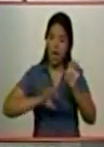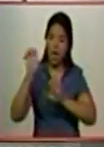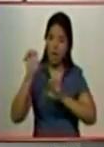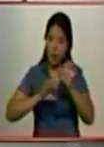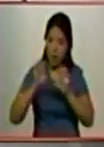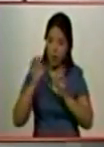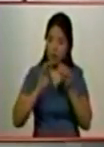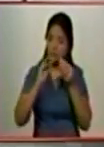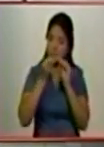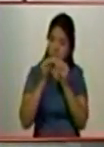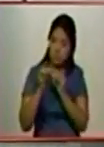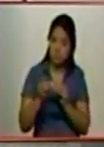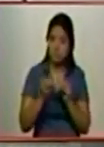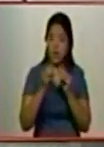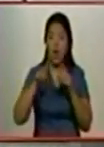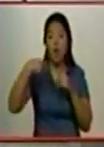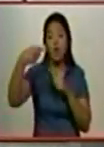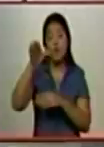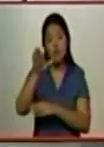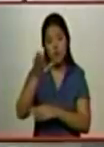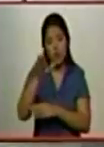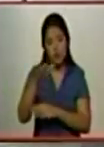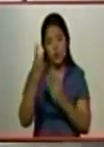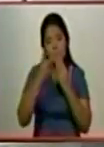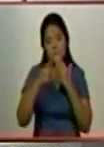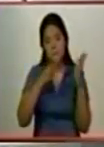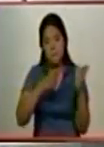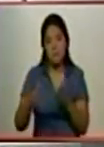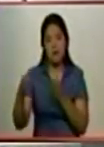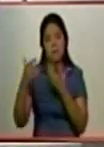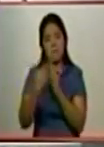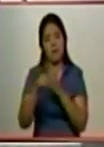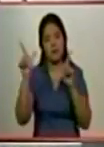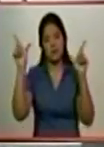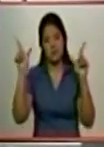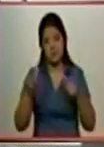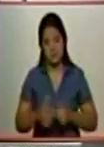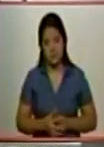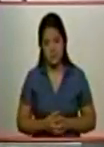reconsiderar futuras áreas de operaciones para su liberación.